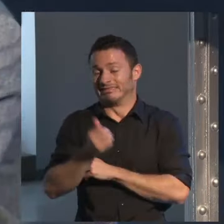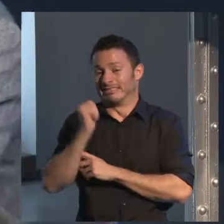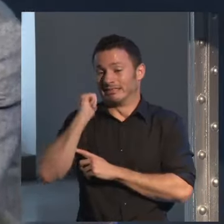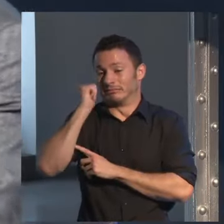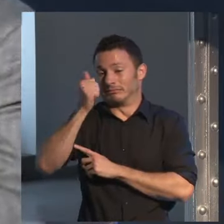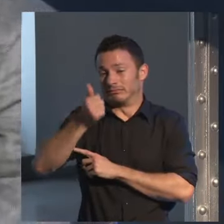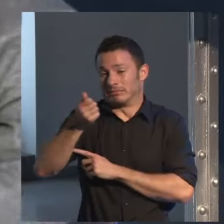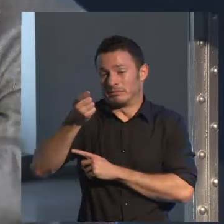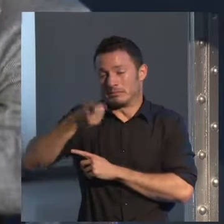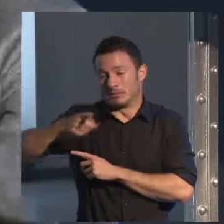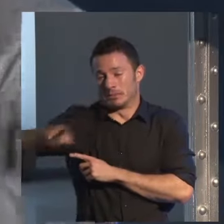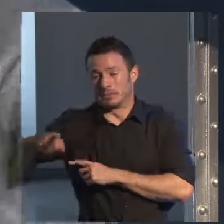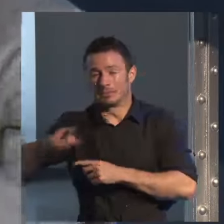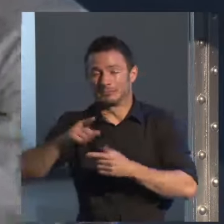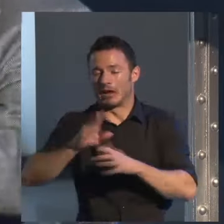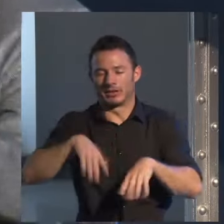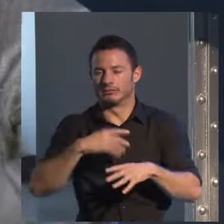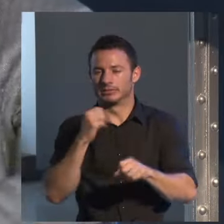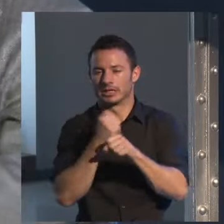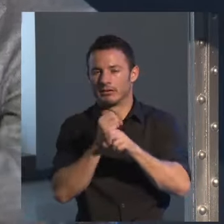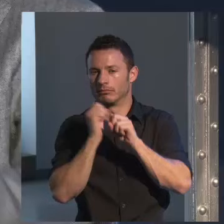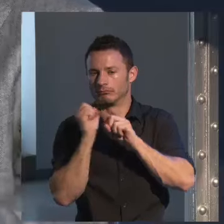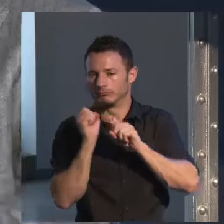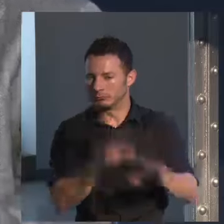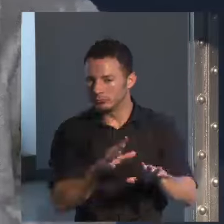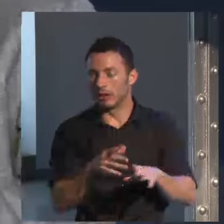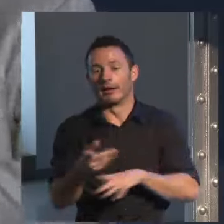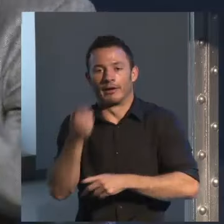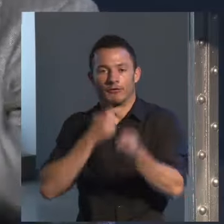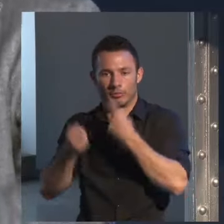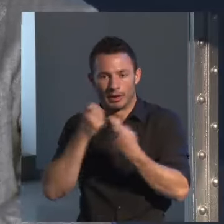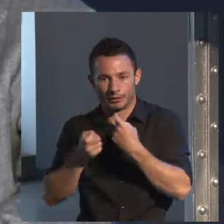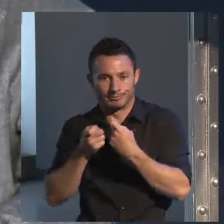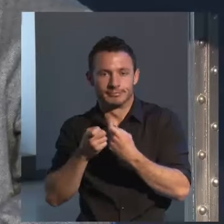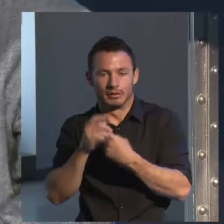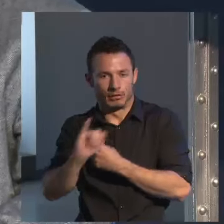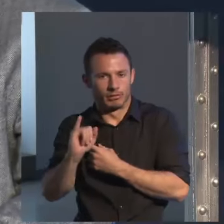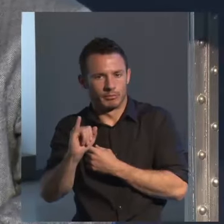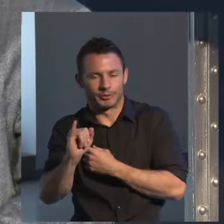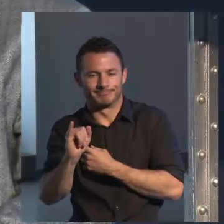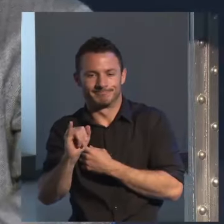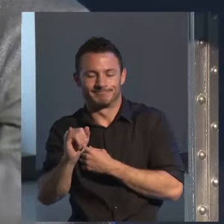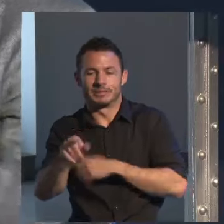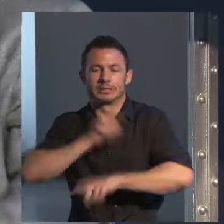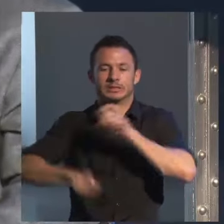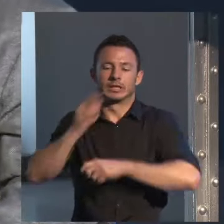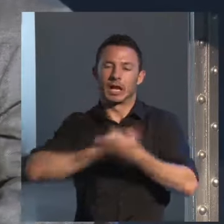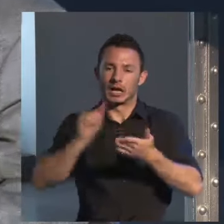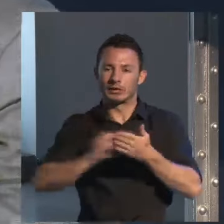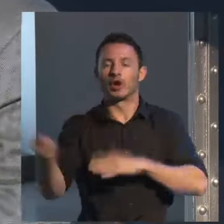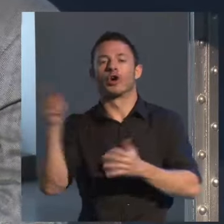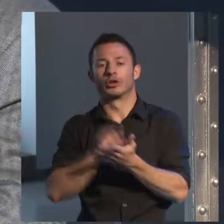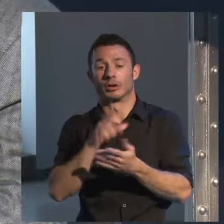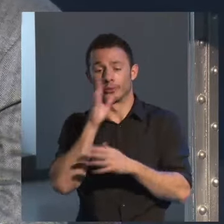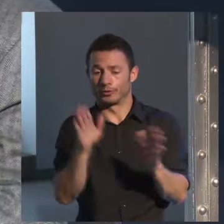tenía, por supuesto, todo el dominio de la información, la dramaturgia en que se iba a desarrollar, y volver a escribirlo porque la novela